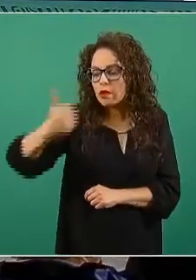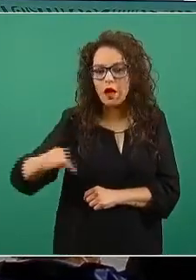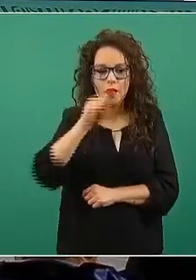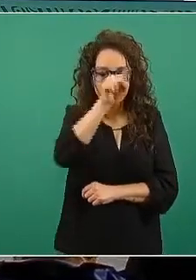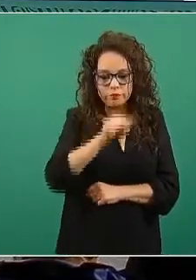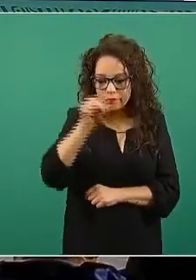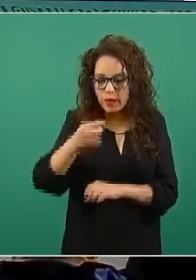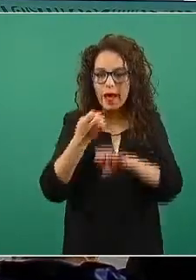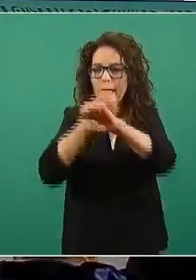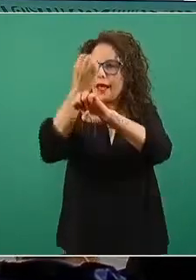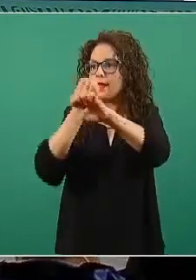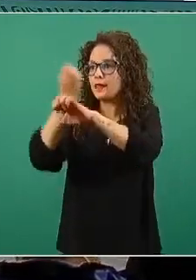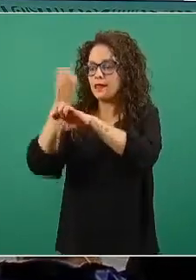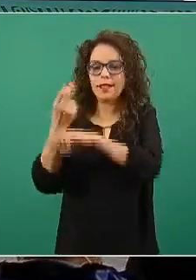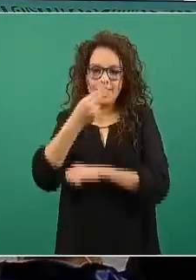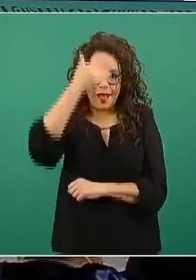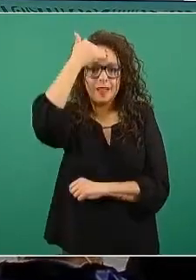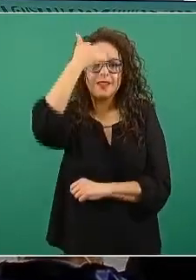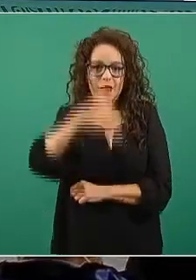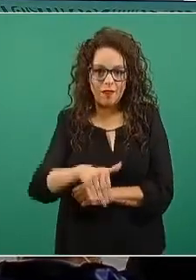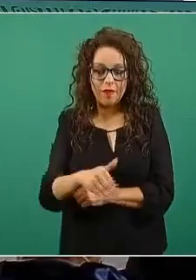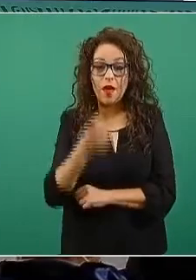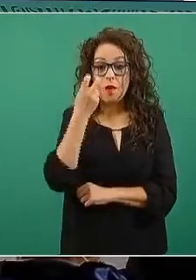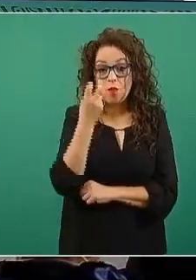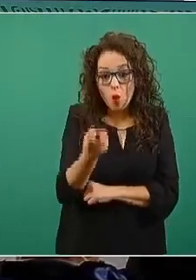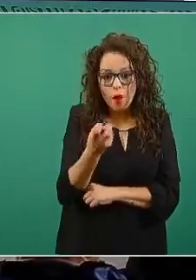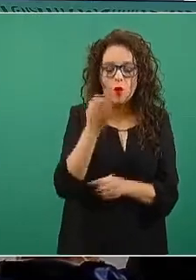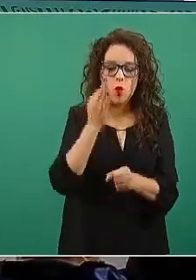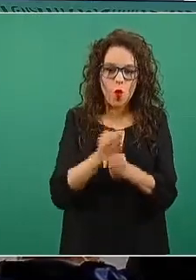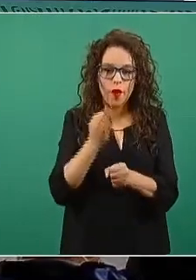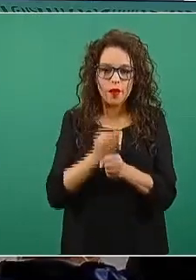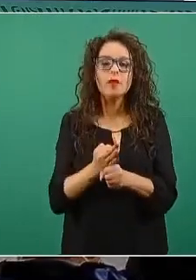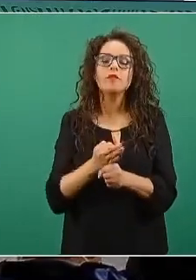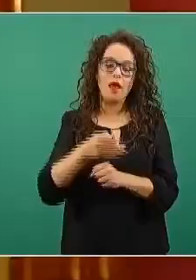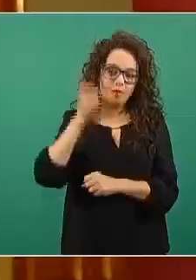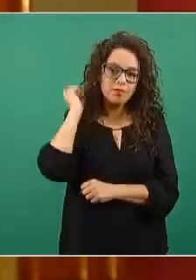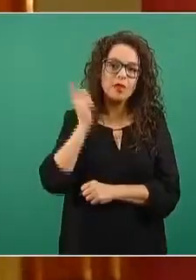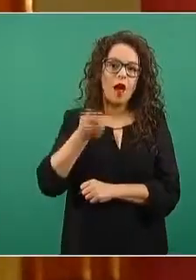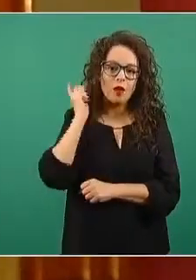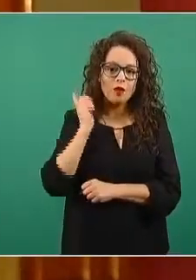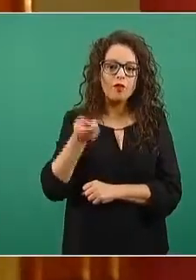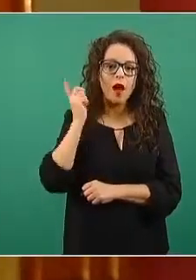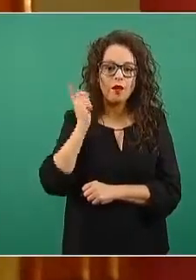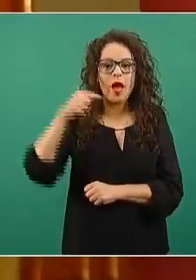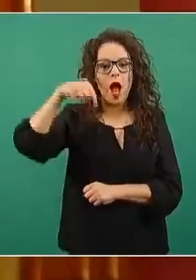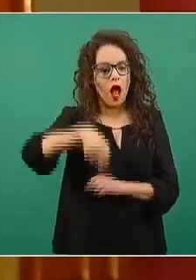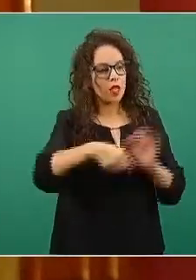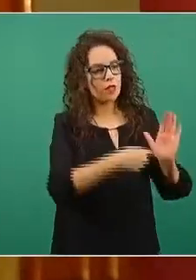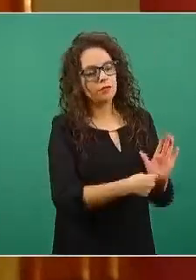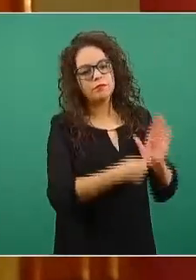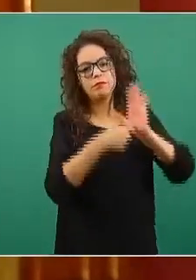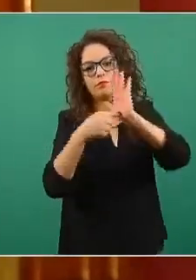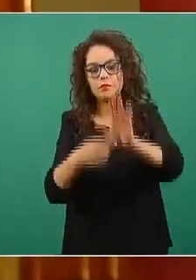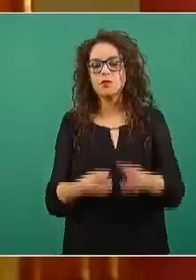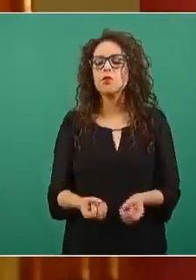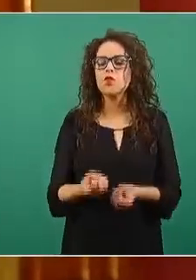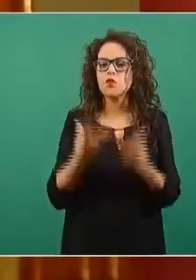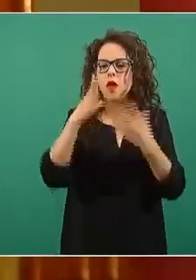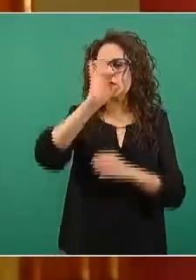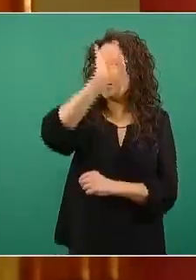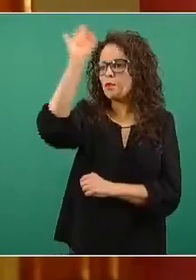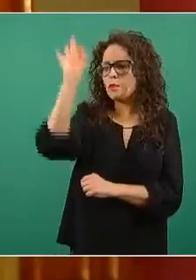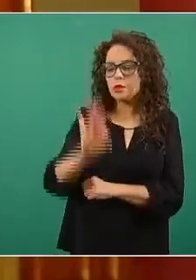nuestras entidades federativas y es por eso que se les presenta todos los días cuál es el porcentaje de ocupación,